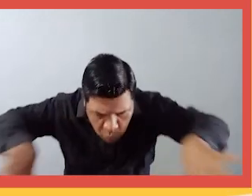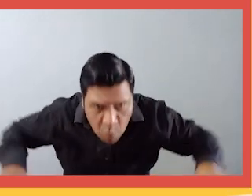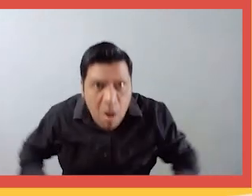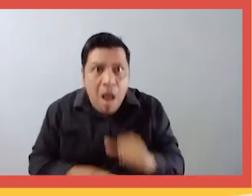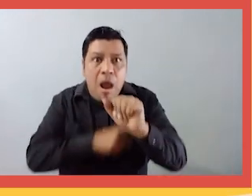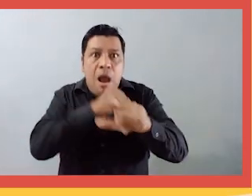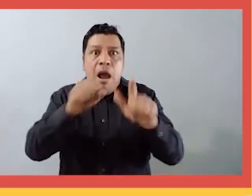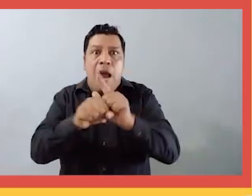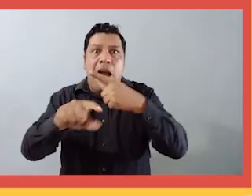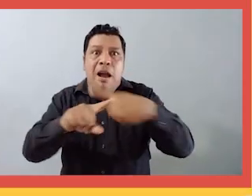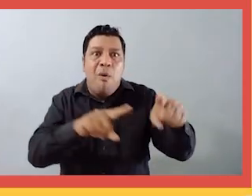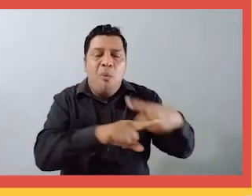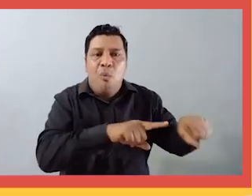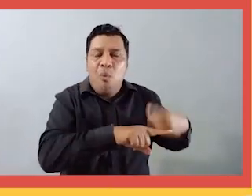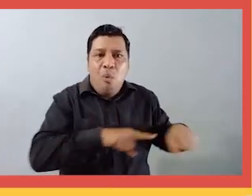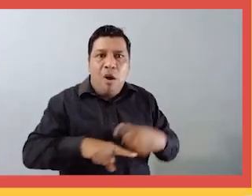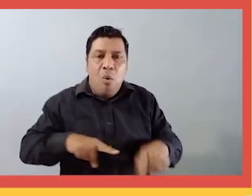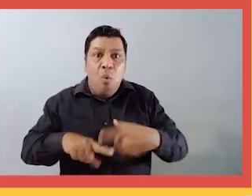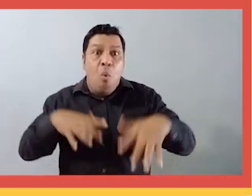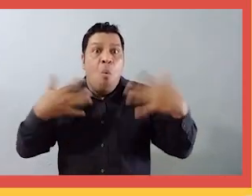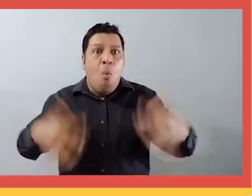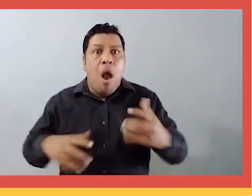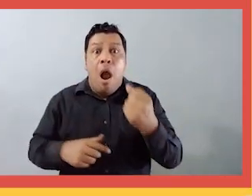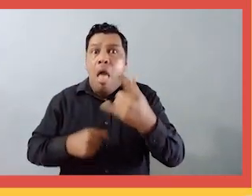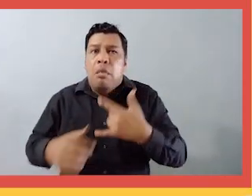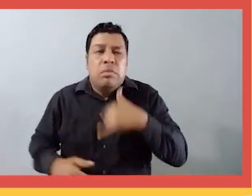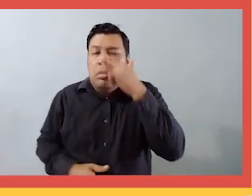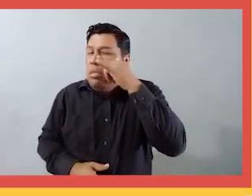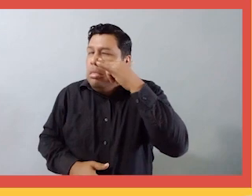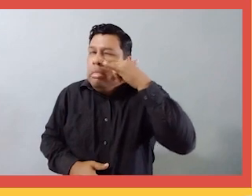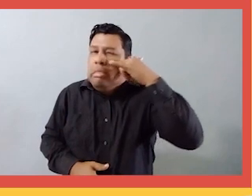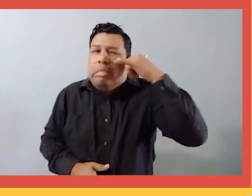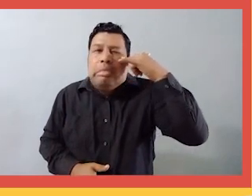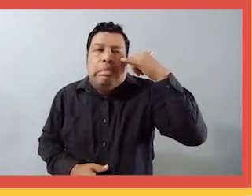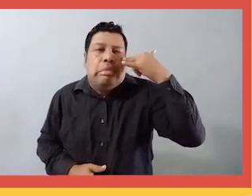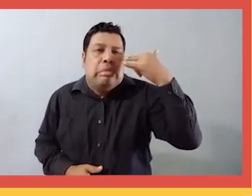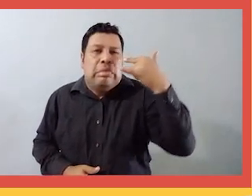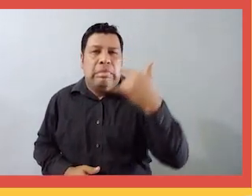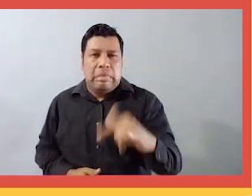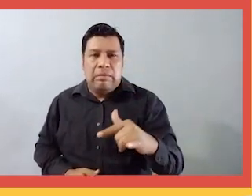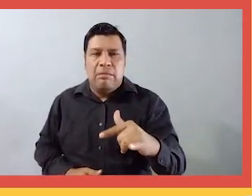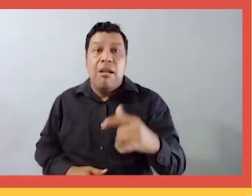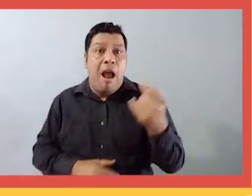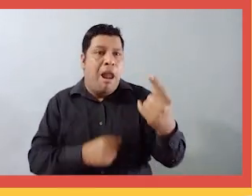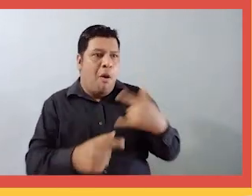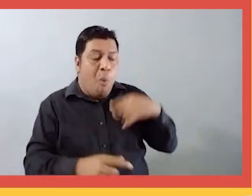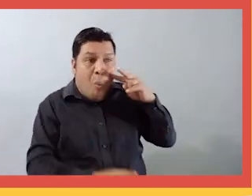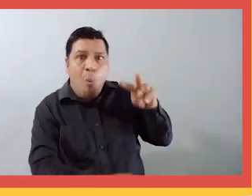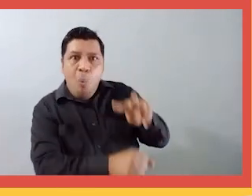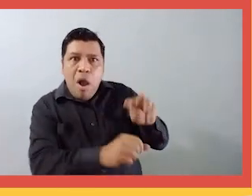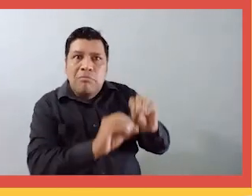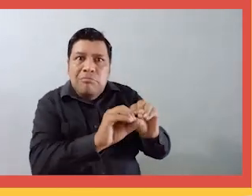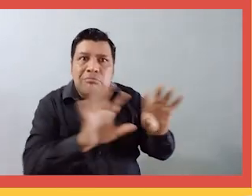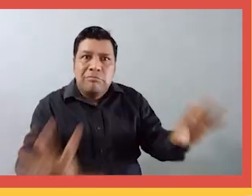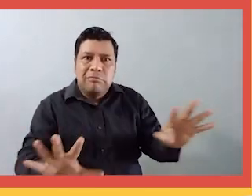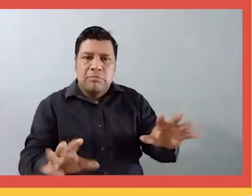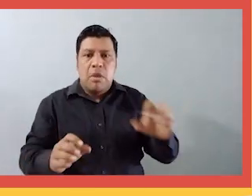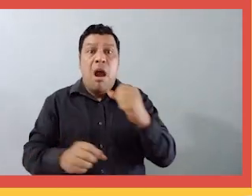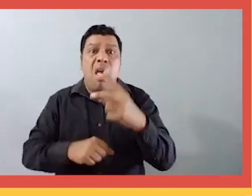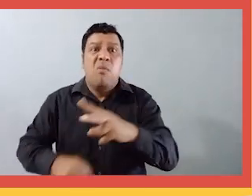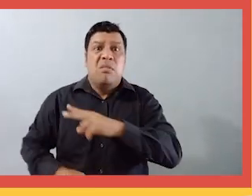diferentes formas de vida. Algunas, evidentes al ojo humano, y otras tan diminutas que pasan desapercibidas.